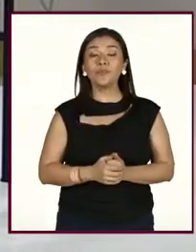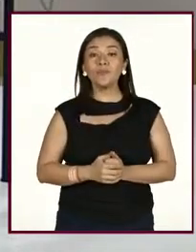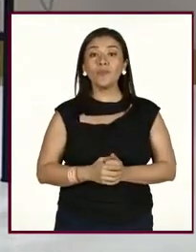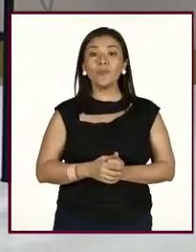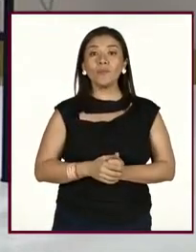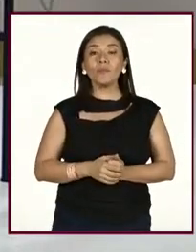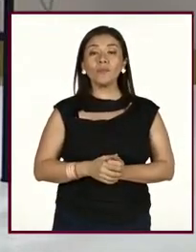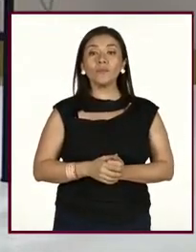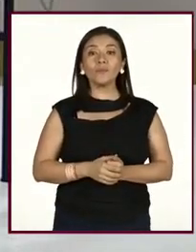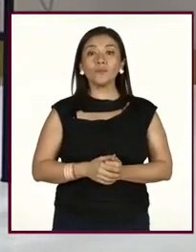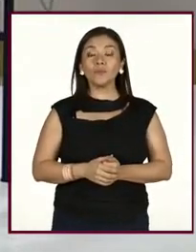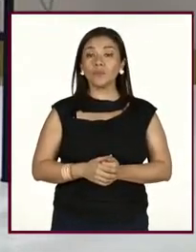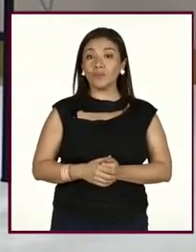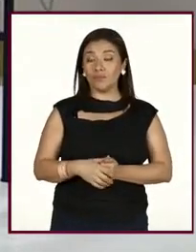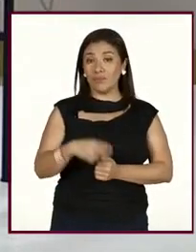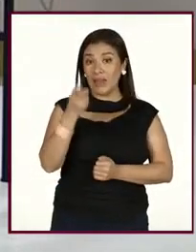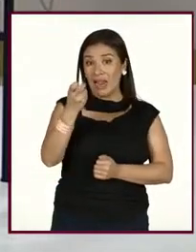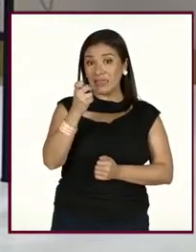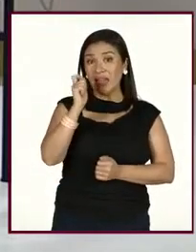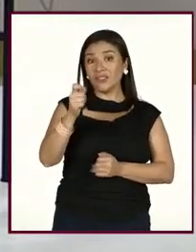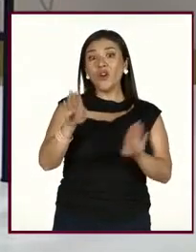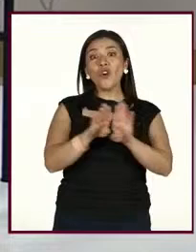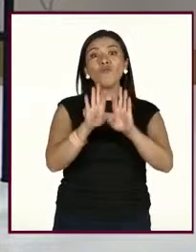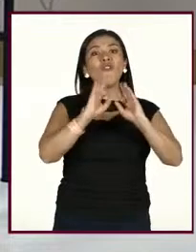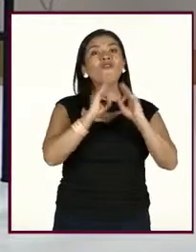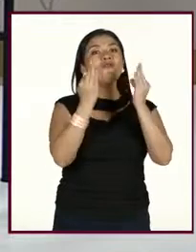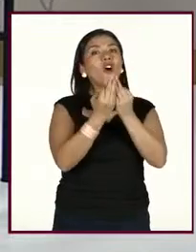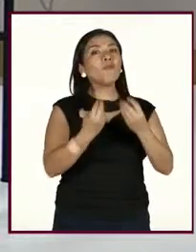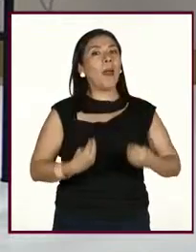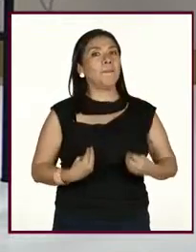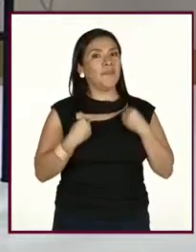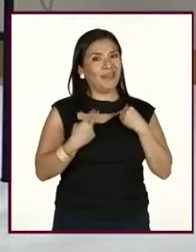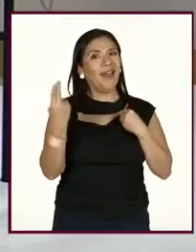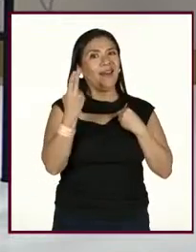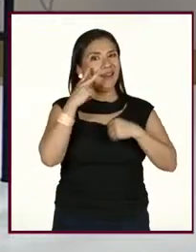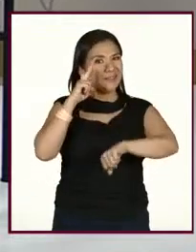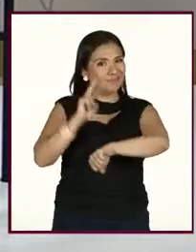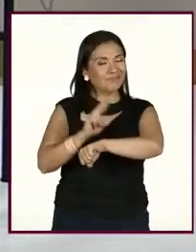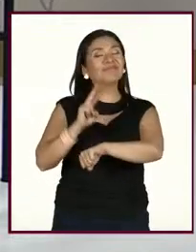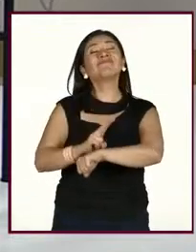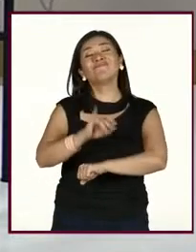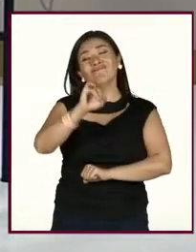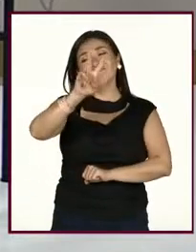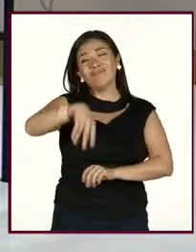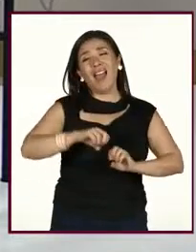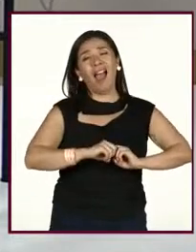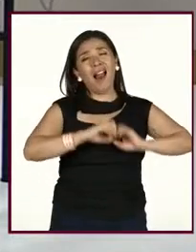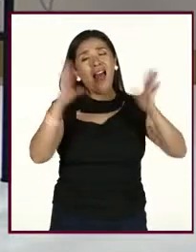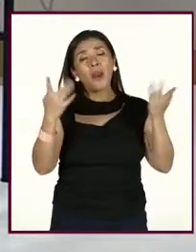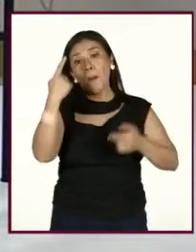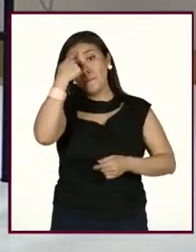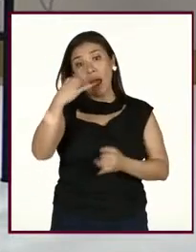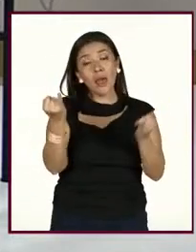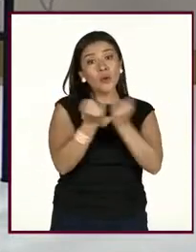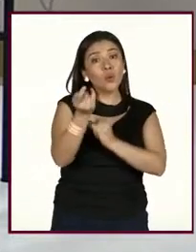esta parte también es bien importante. Es de vida que hay que tener en cuenta, ¿verdad? Claro, tanto para los